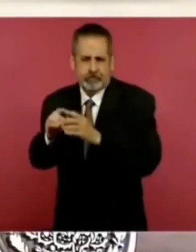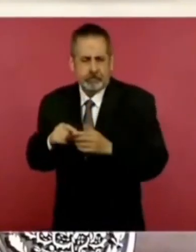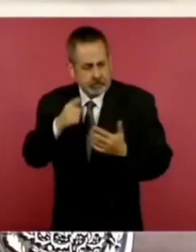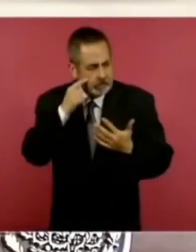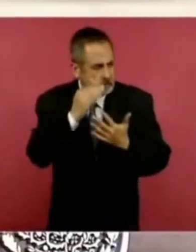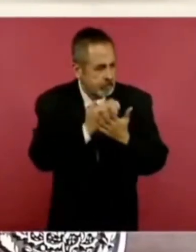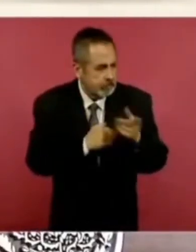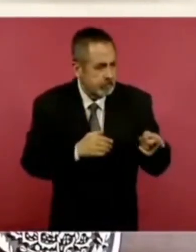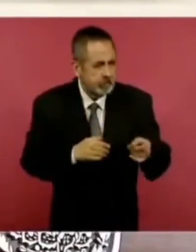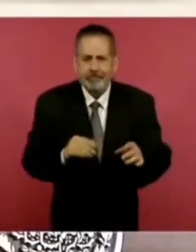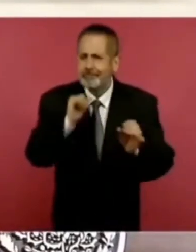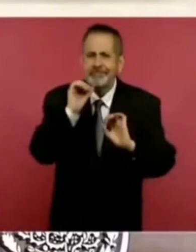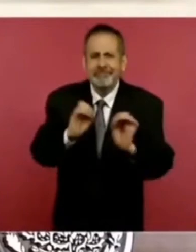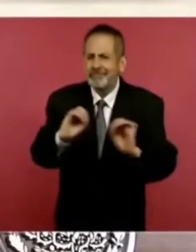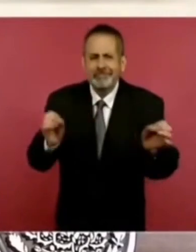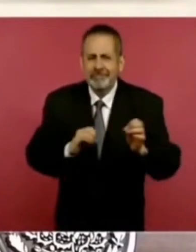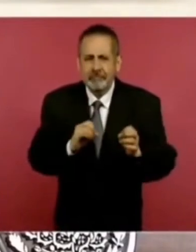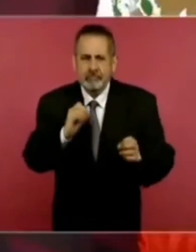no, hubo prueba.